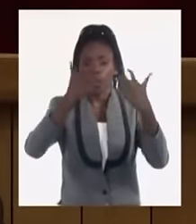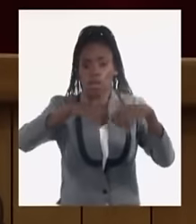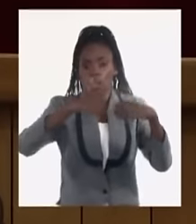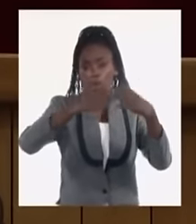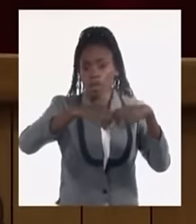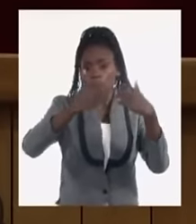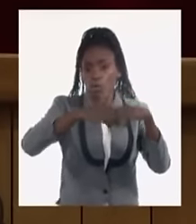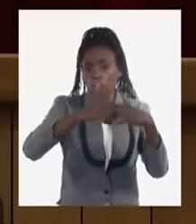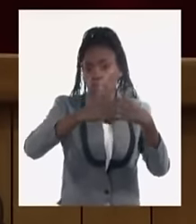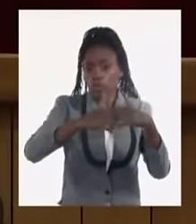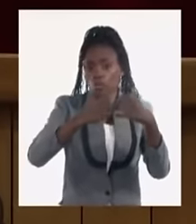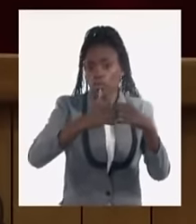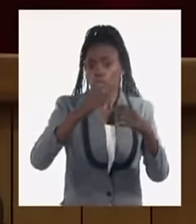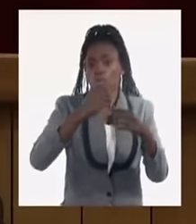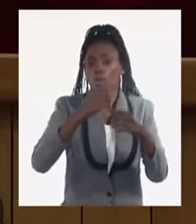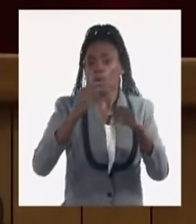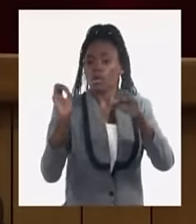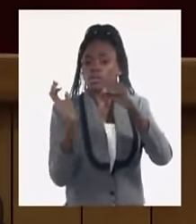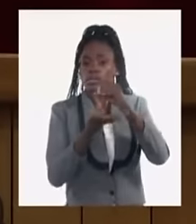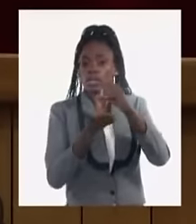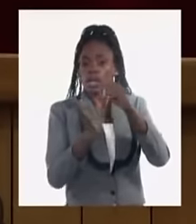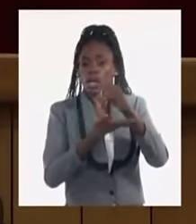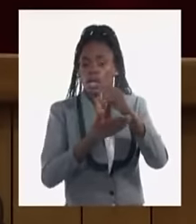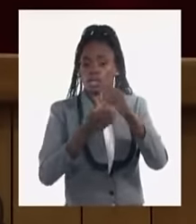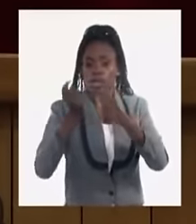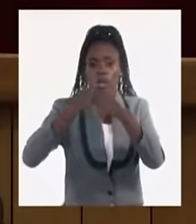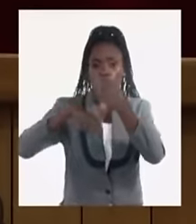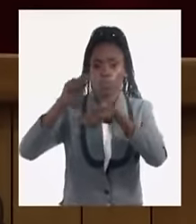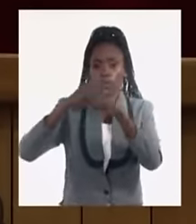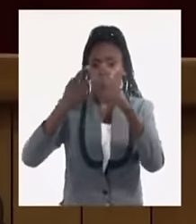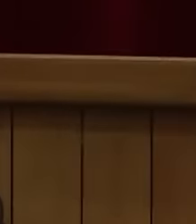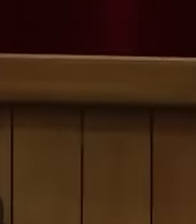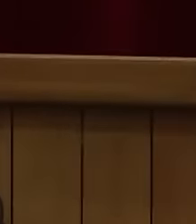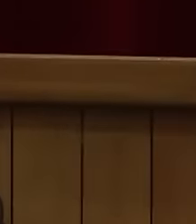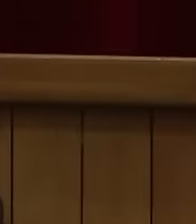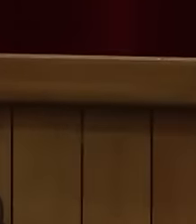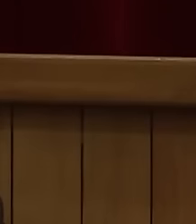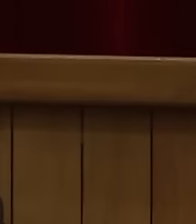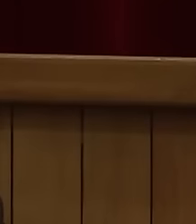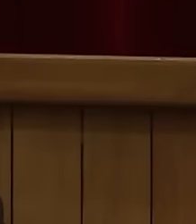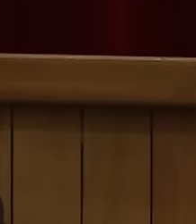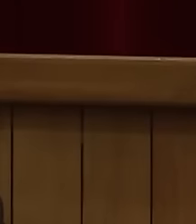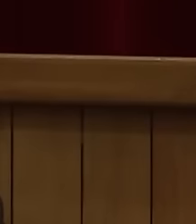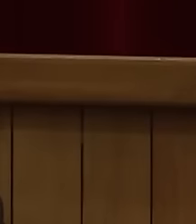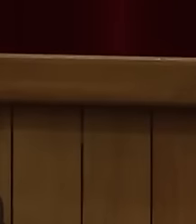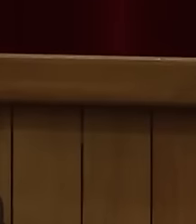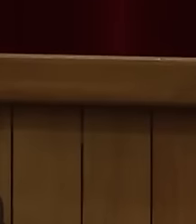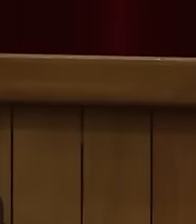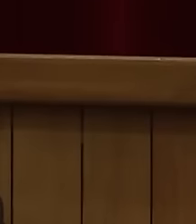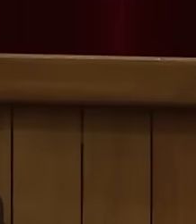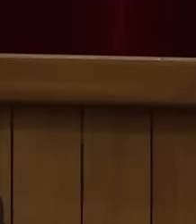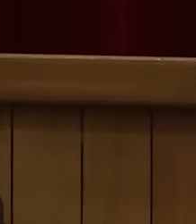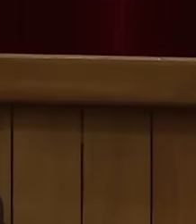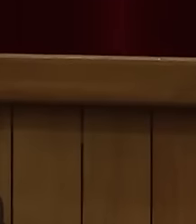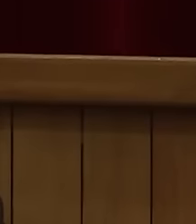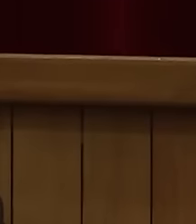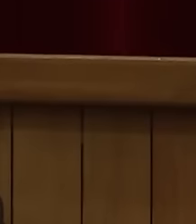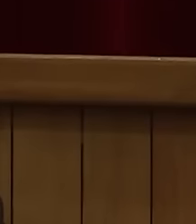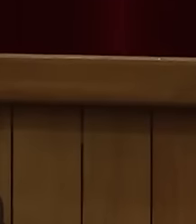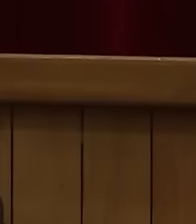de caña y por tanto reparación de los centrales y con ello incrementar la producción